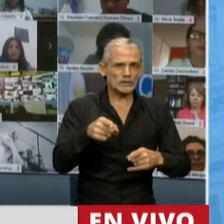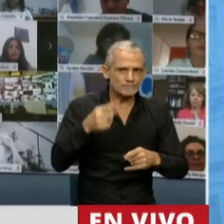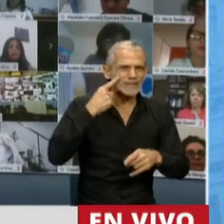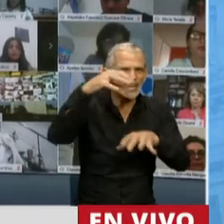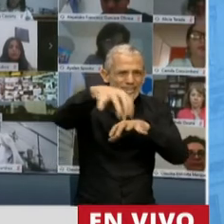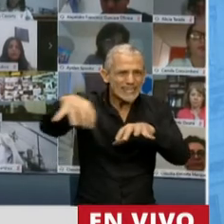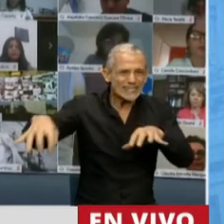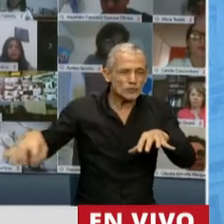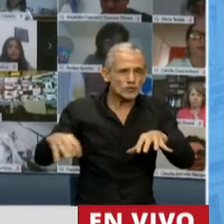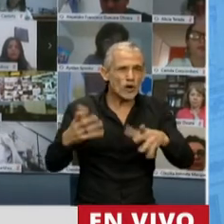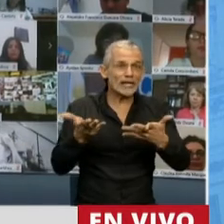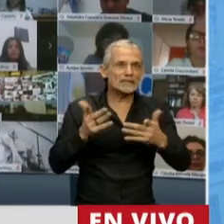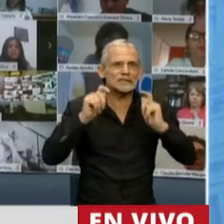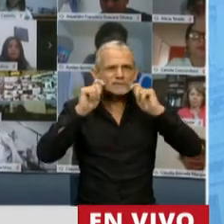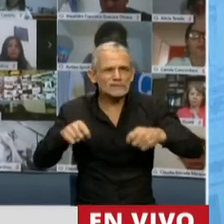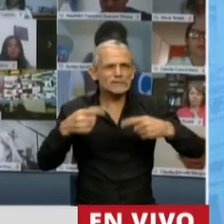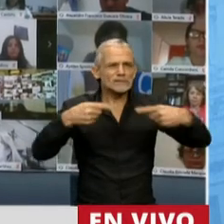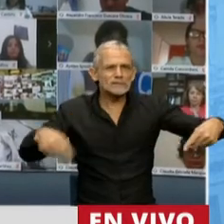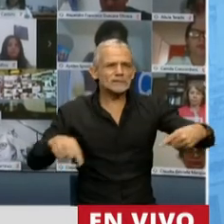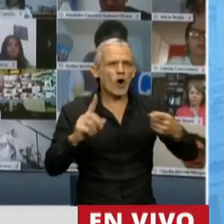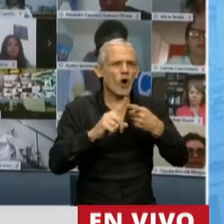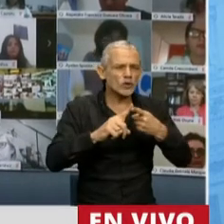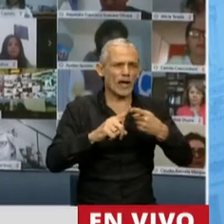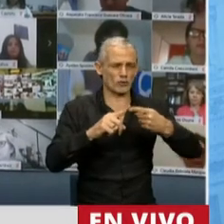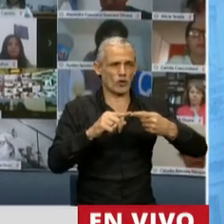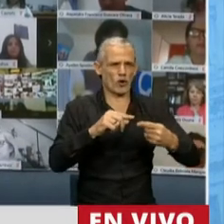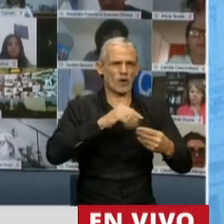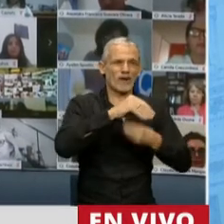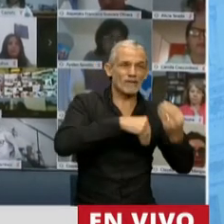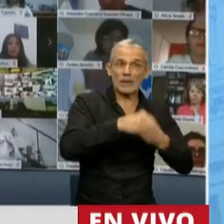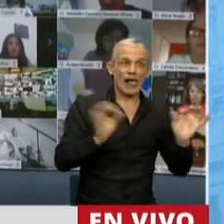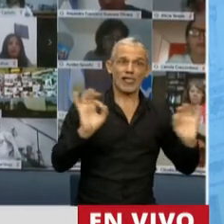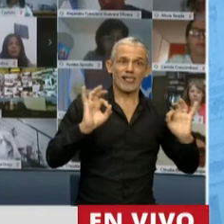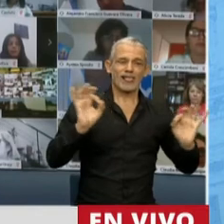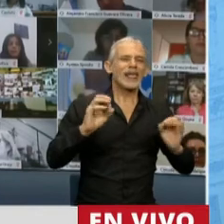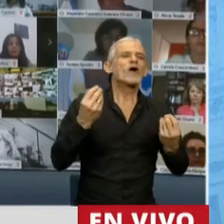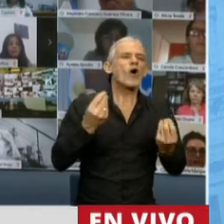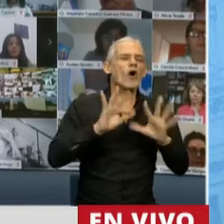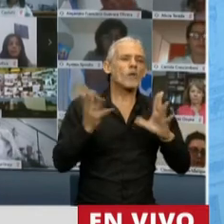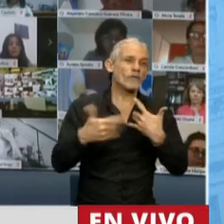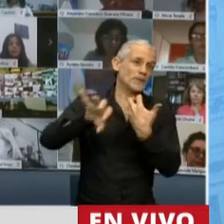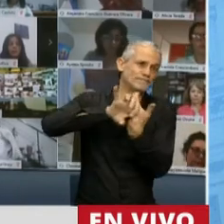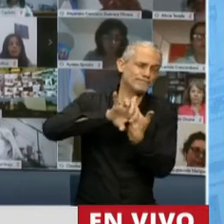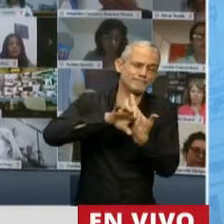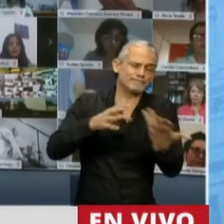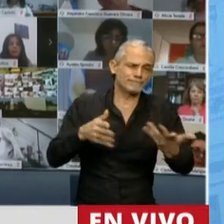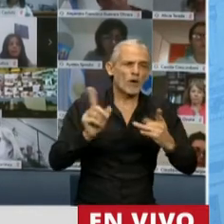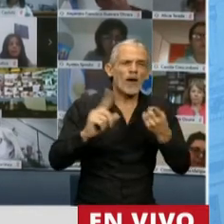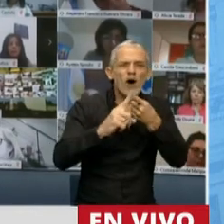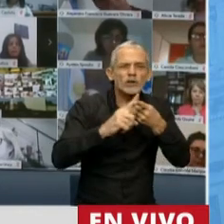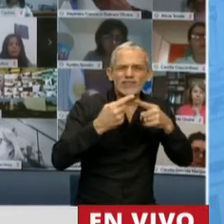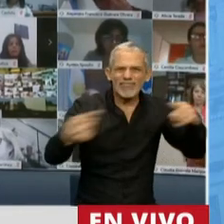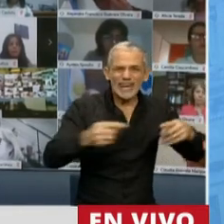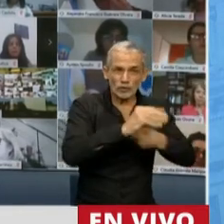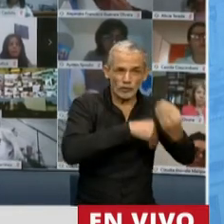las visitas con los contactos con los referentes afectivos, sino que se realizan mediante los mecanismos remotos. Es decir, que no hay un contacto